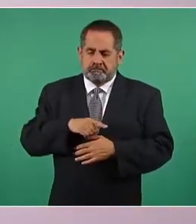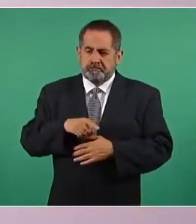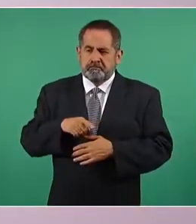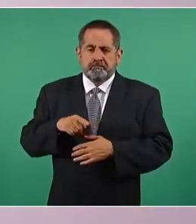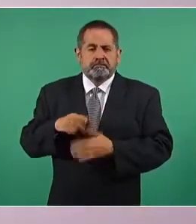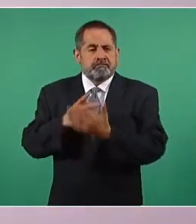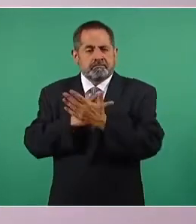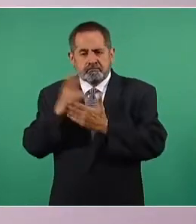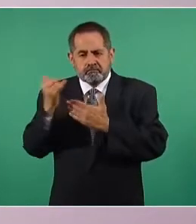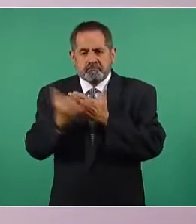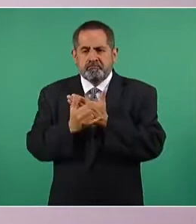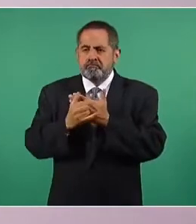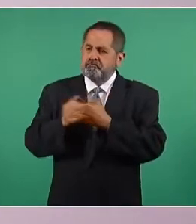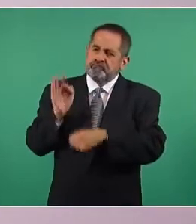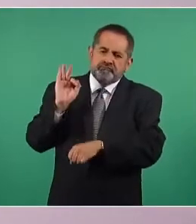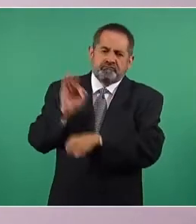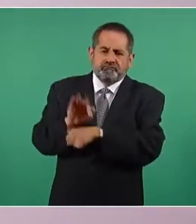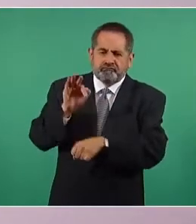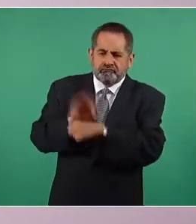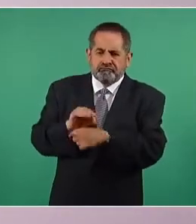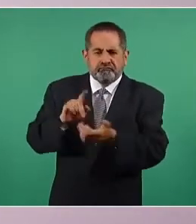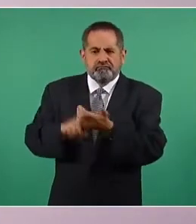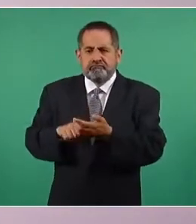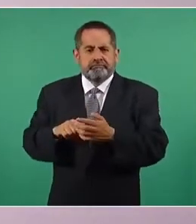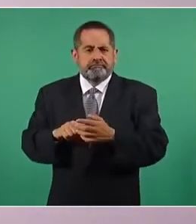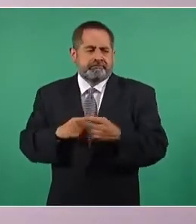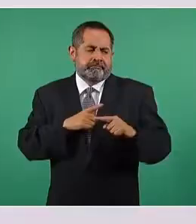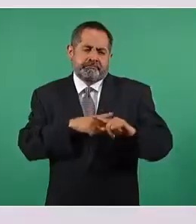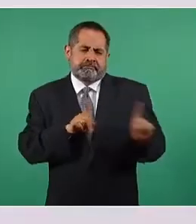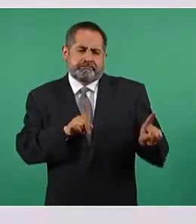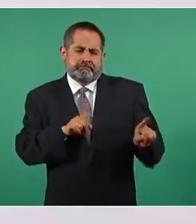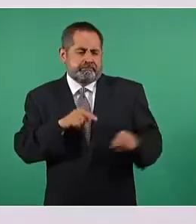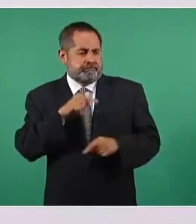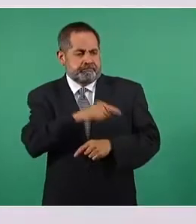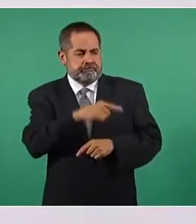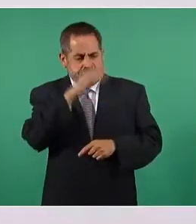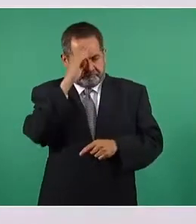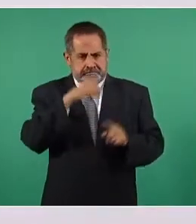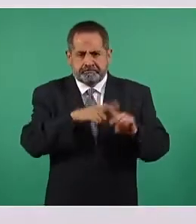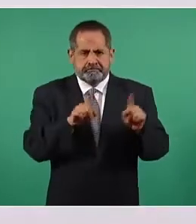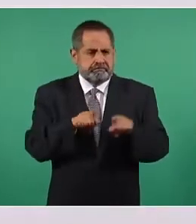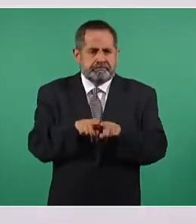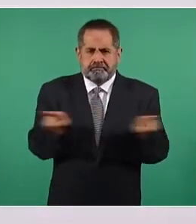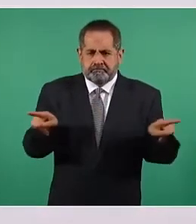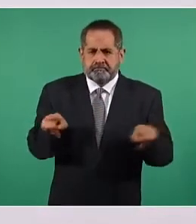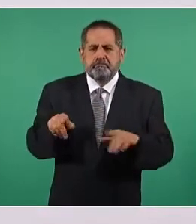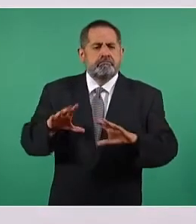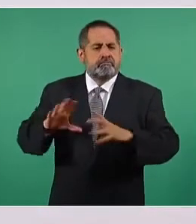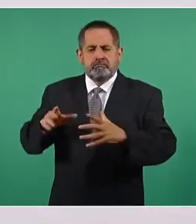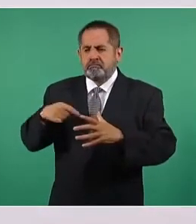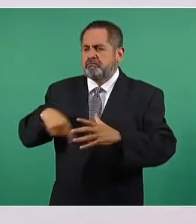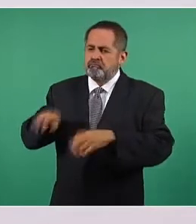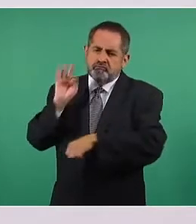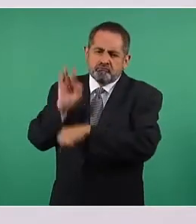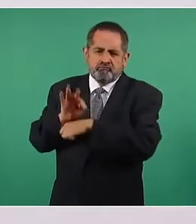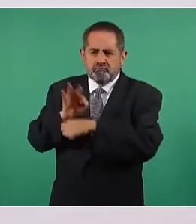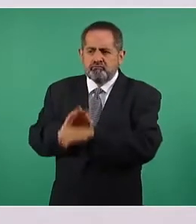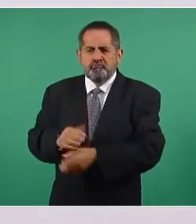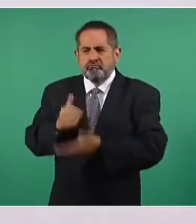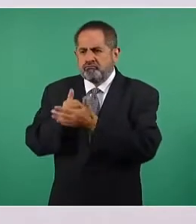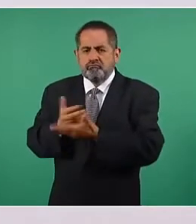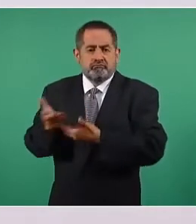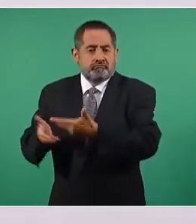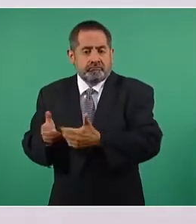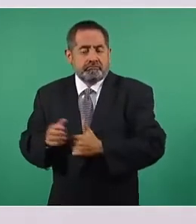proyectos de nación distintos y contrapuestos. En ese